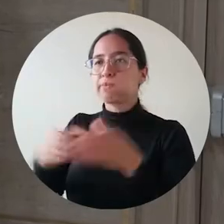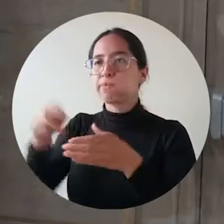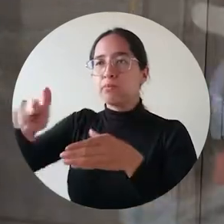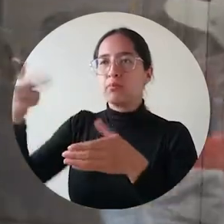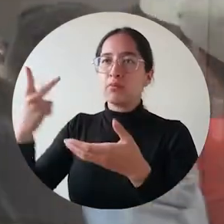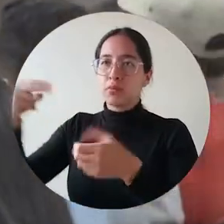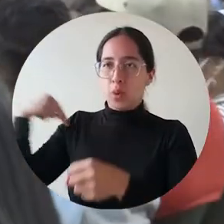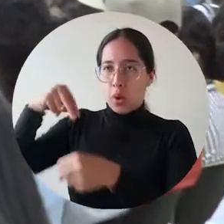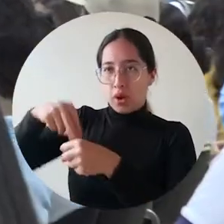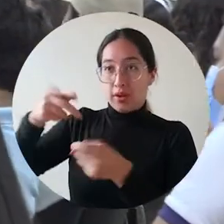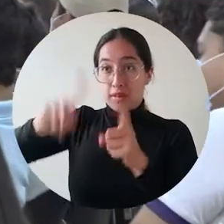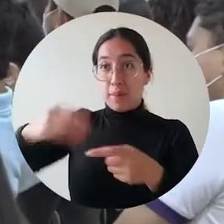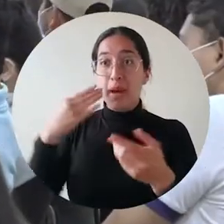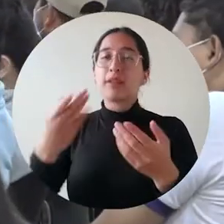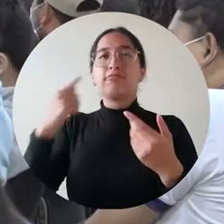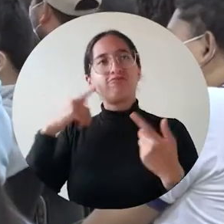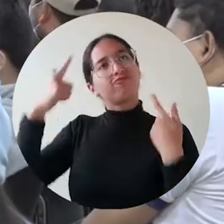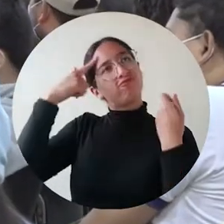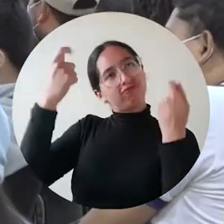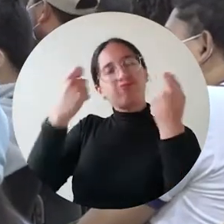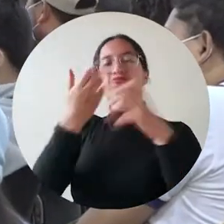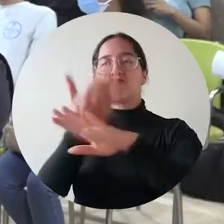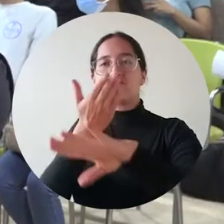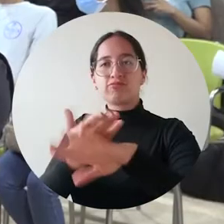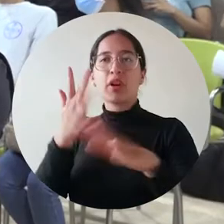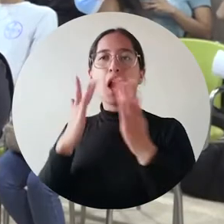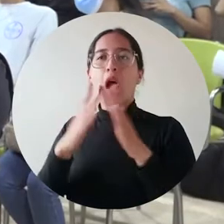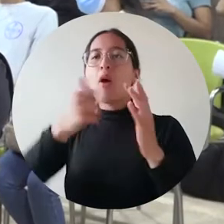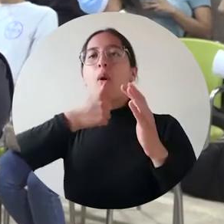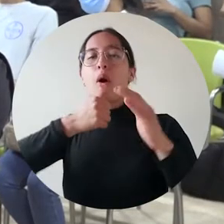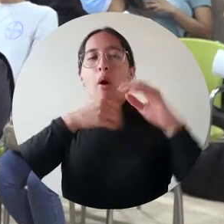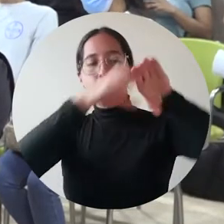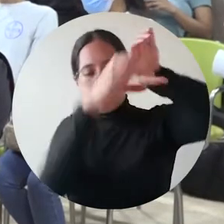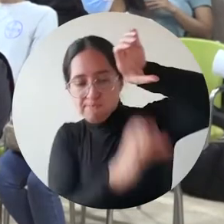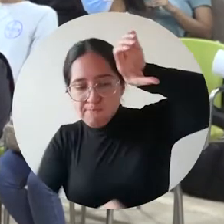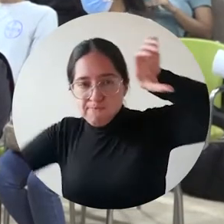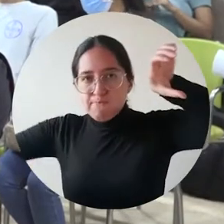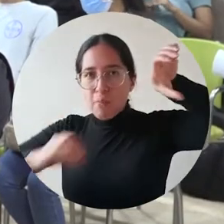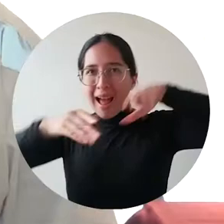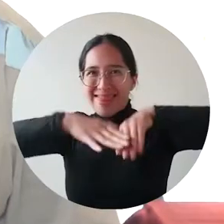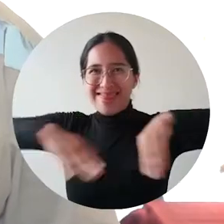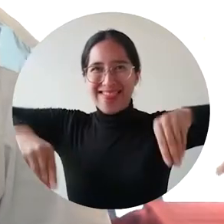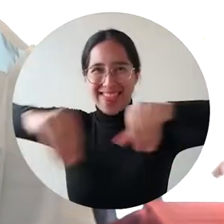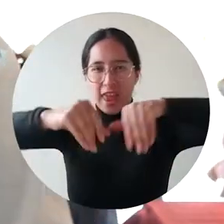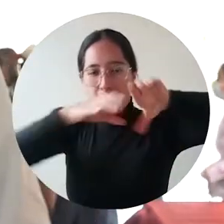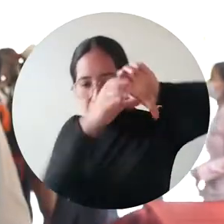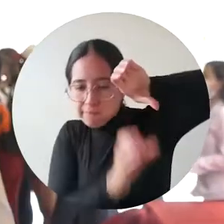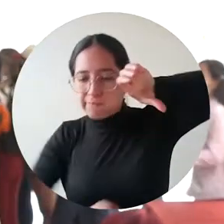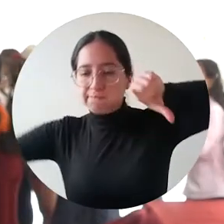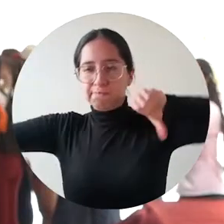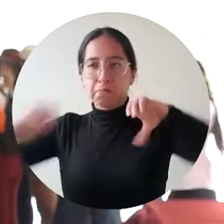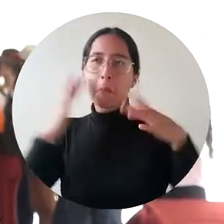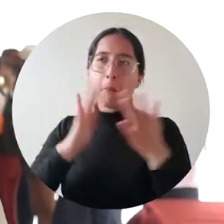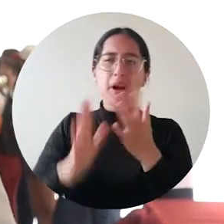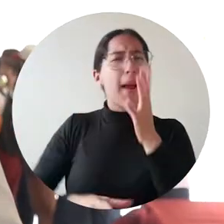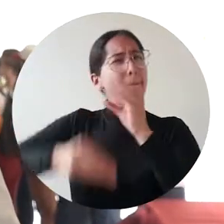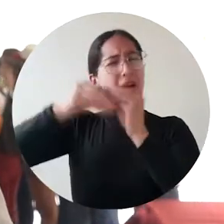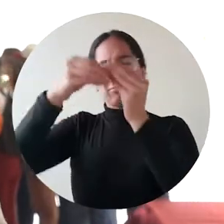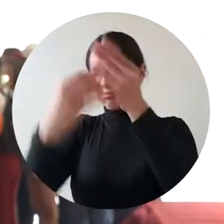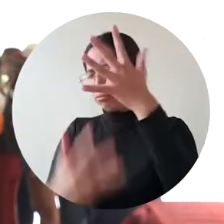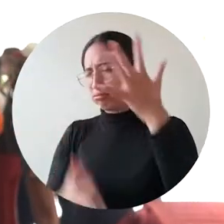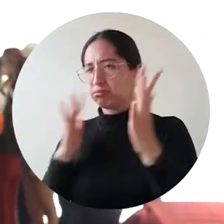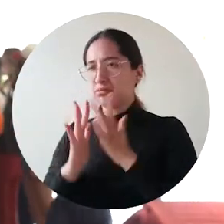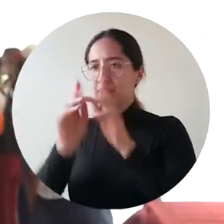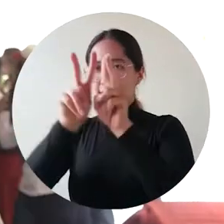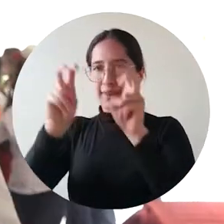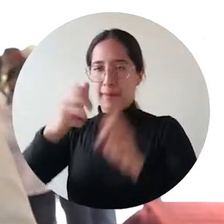manejo de aguas subterráneas como una de las alternativas de abastecimiento y abordaron otros temas. Tener en cuenta que el agua es un recurso abundante pero no